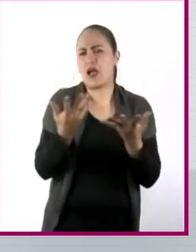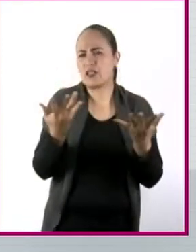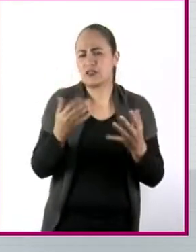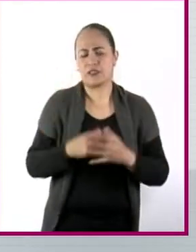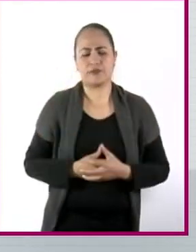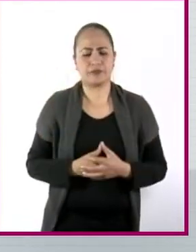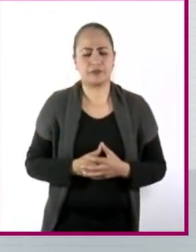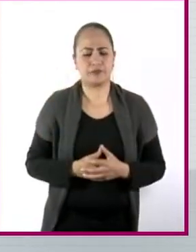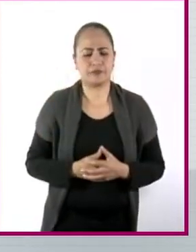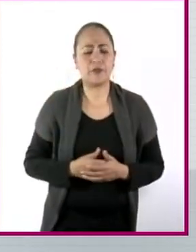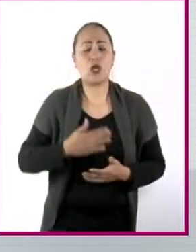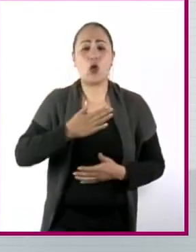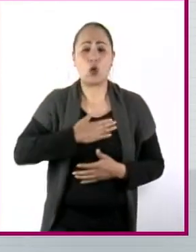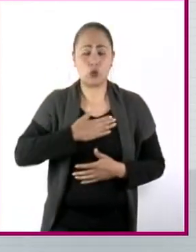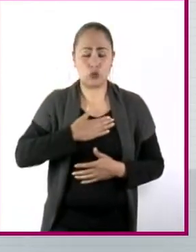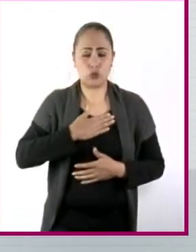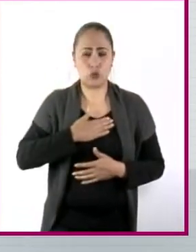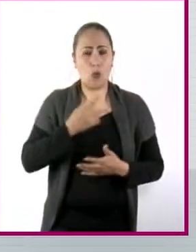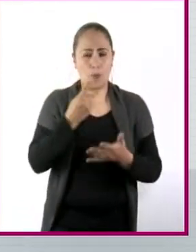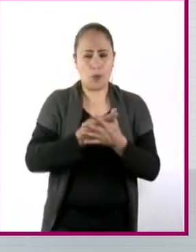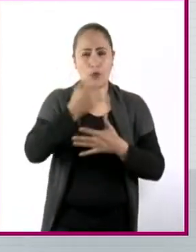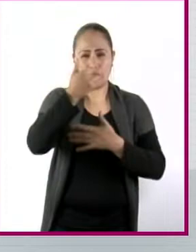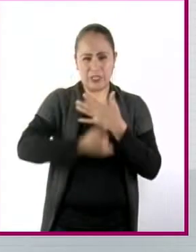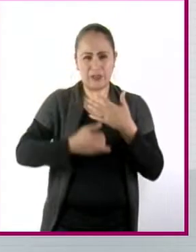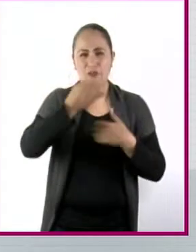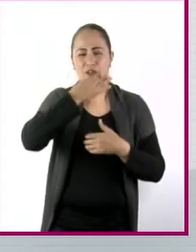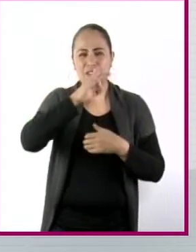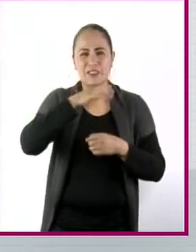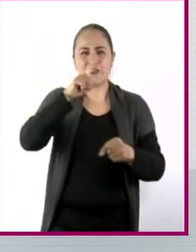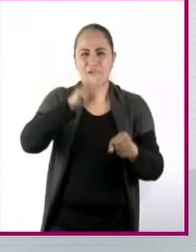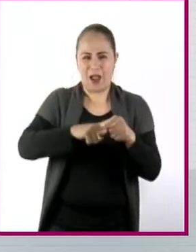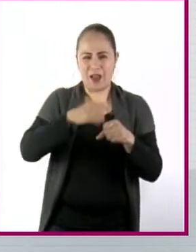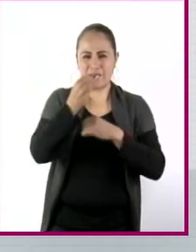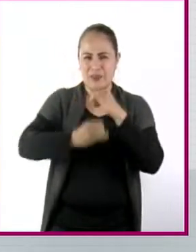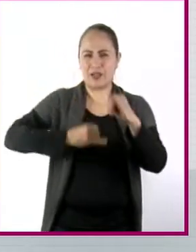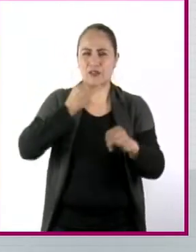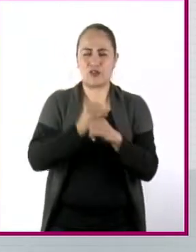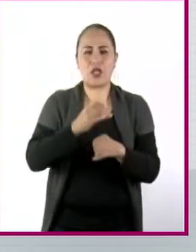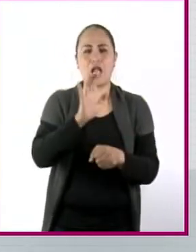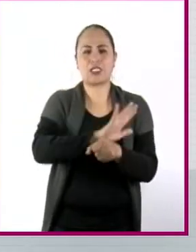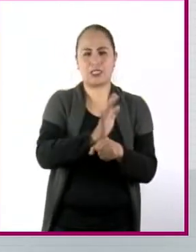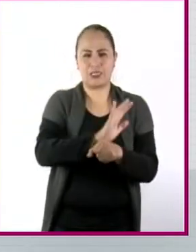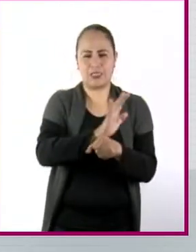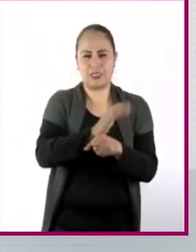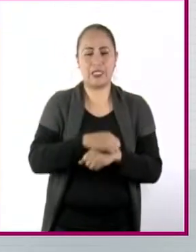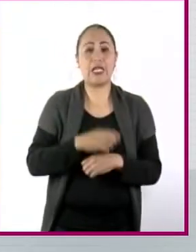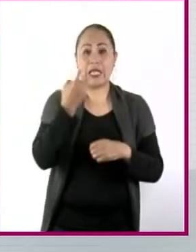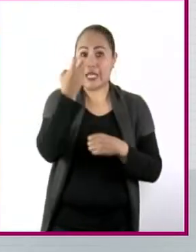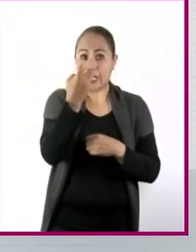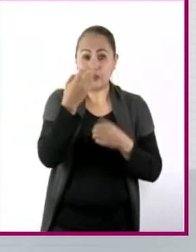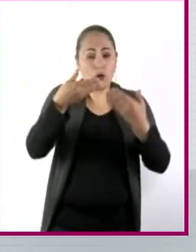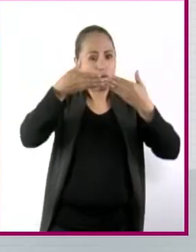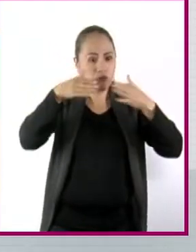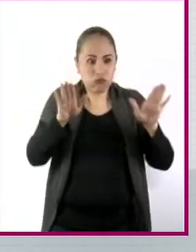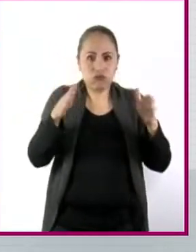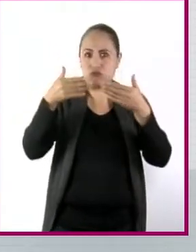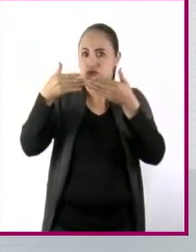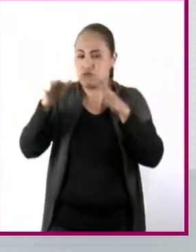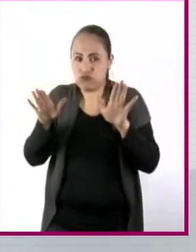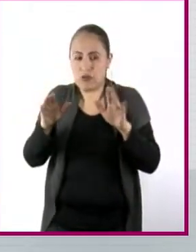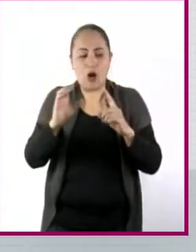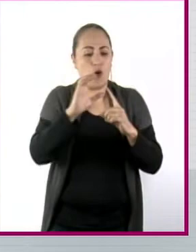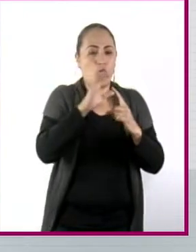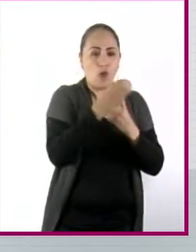oportunidad de generar un proyecto que es un festival internacional de cine y este abrió muchas puertas, ¿no? Entonces, los